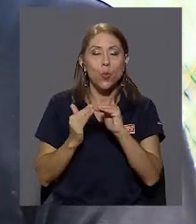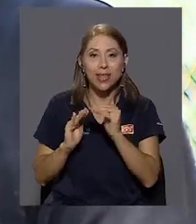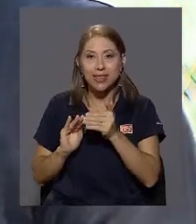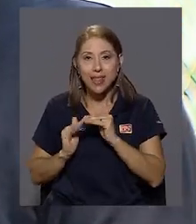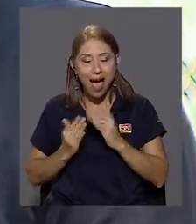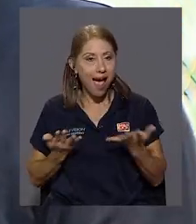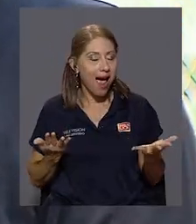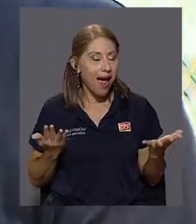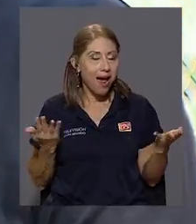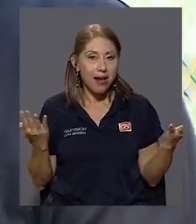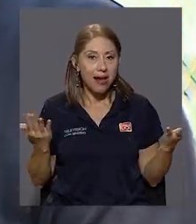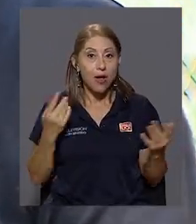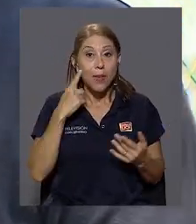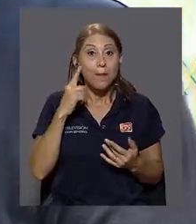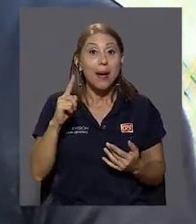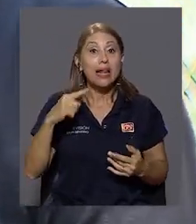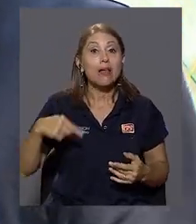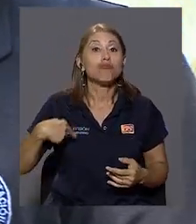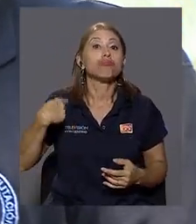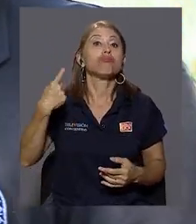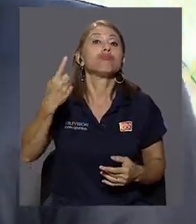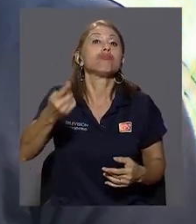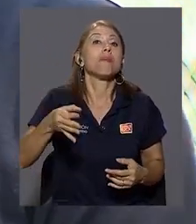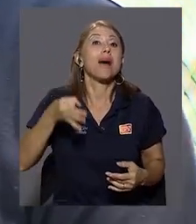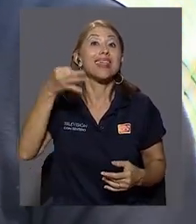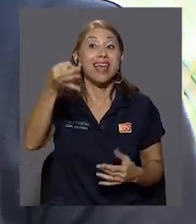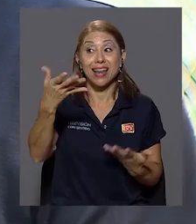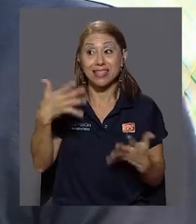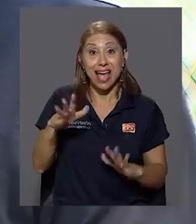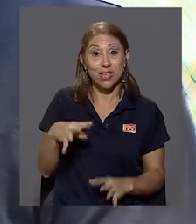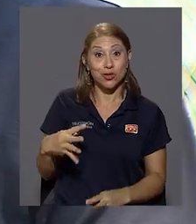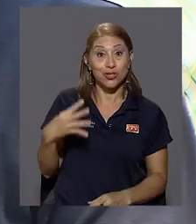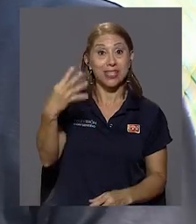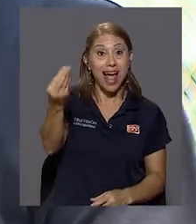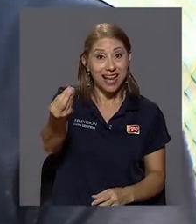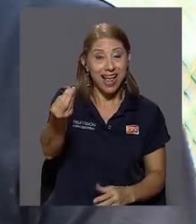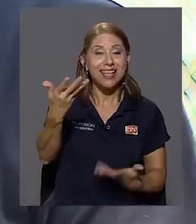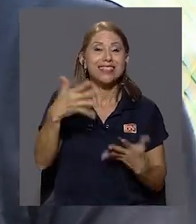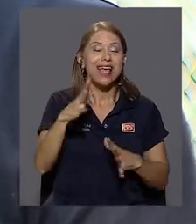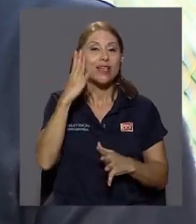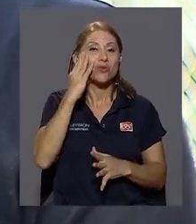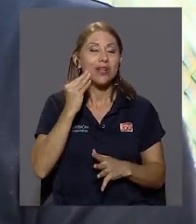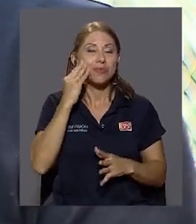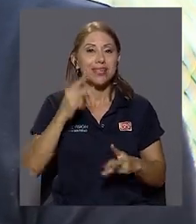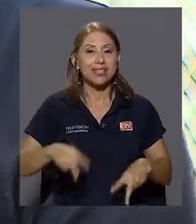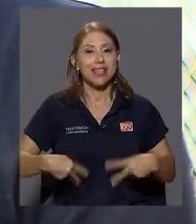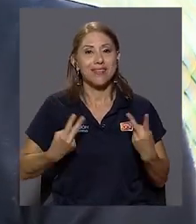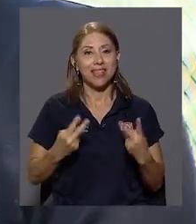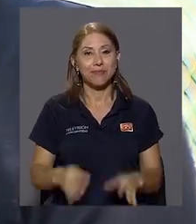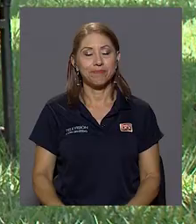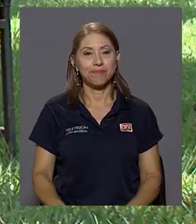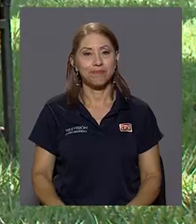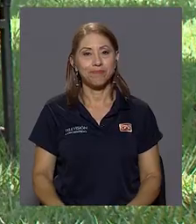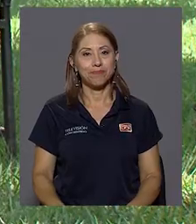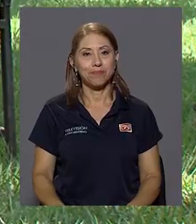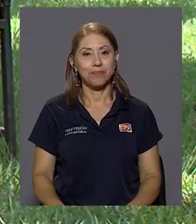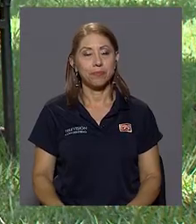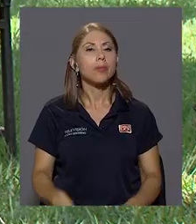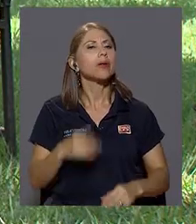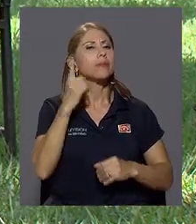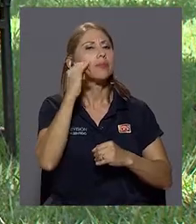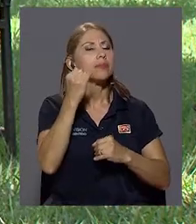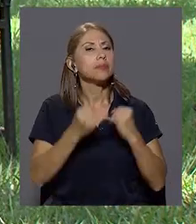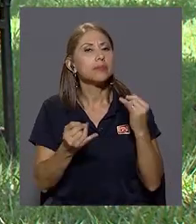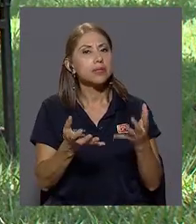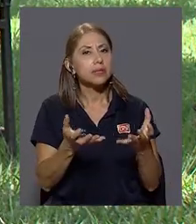vivencial, comunitario, etcétera, para que el día de mañana cuando salgan, hagan toda una experiencia de vida. Sí, tal vez, bueno,